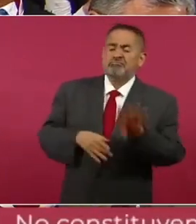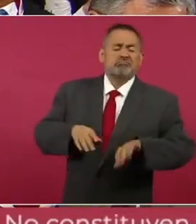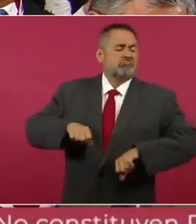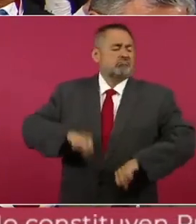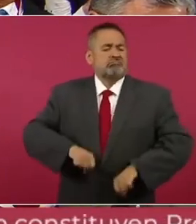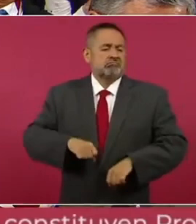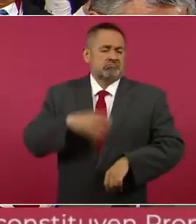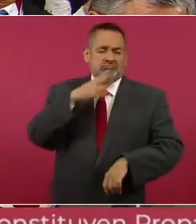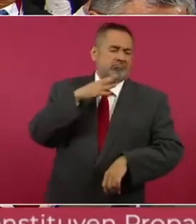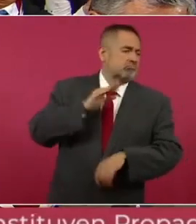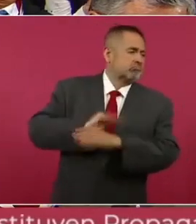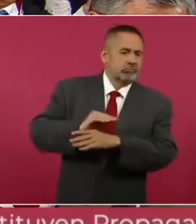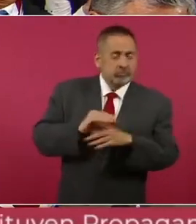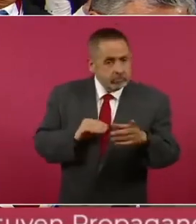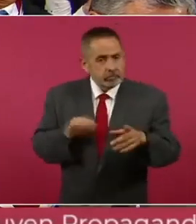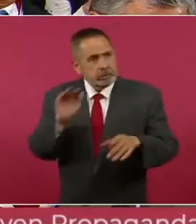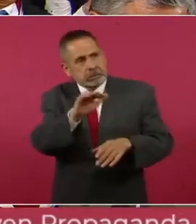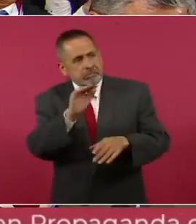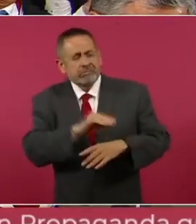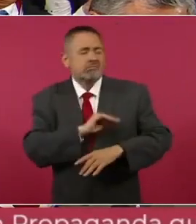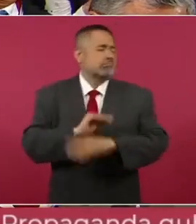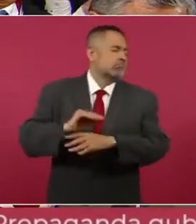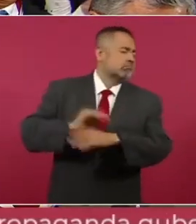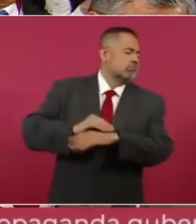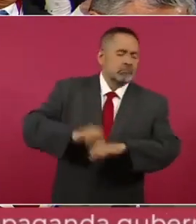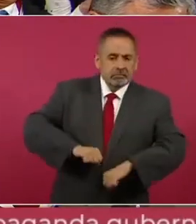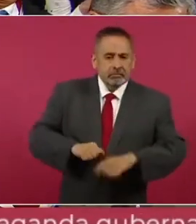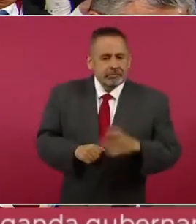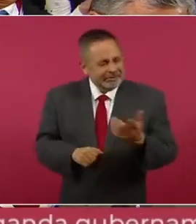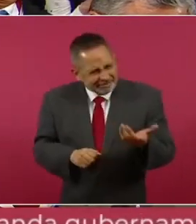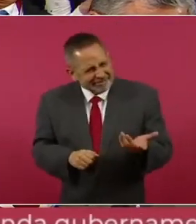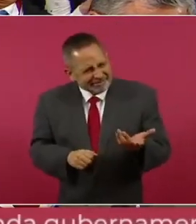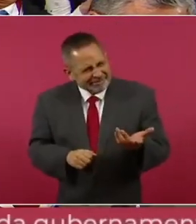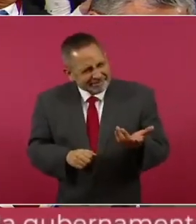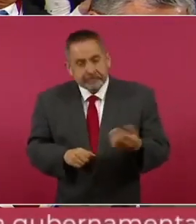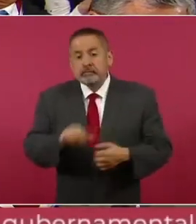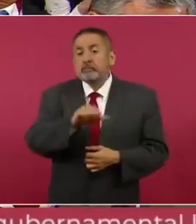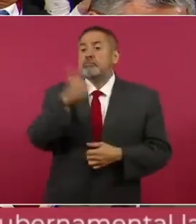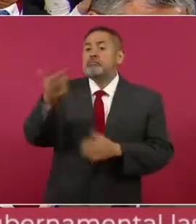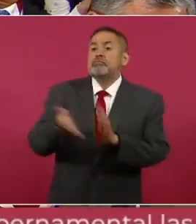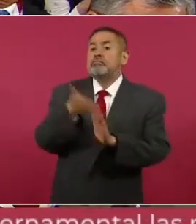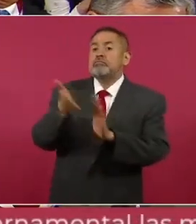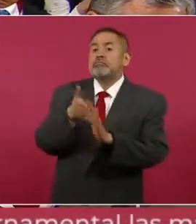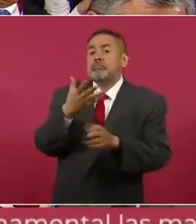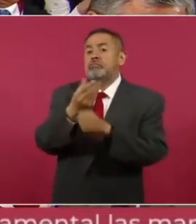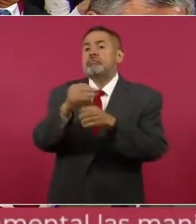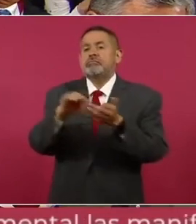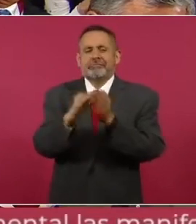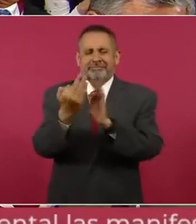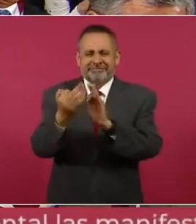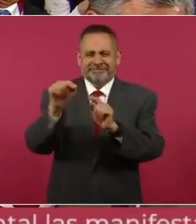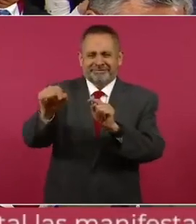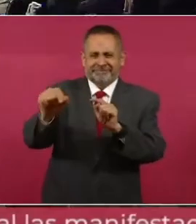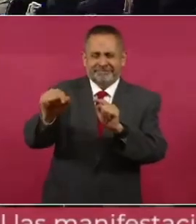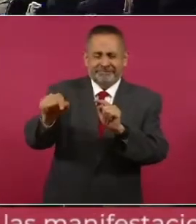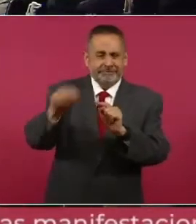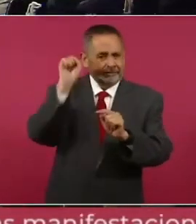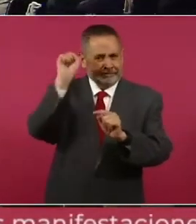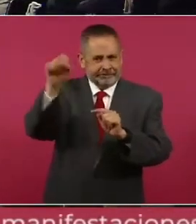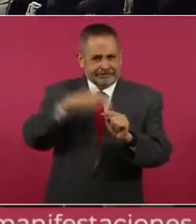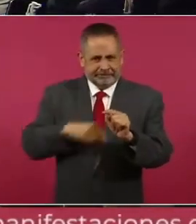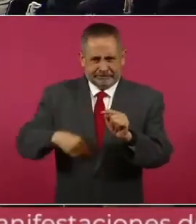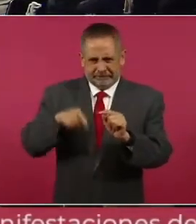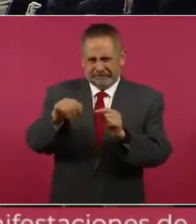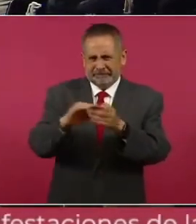con que responde a las mismas sesiones de Cabildo. Hay incluso otra obra que se construyó a un costado del sindicato del